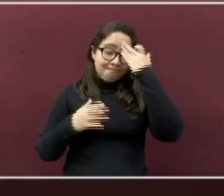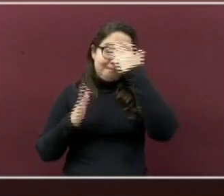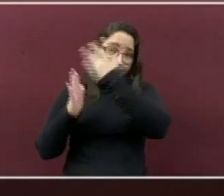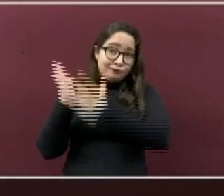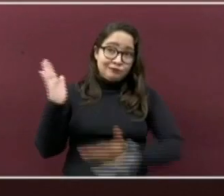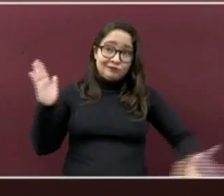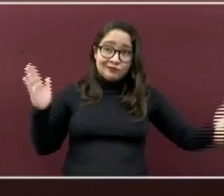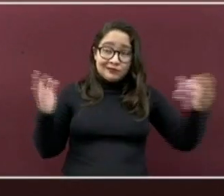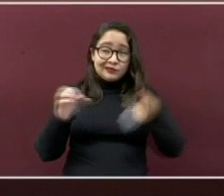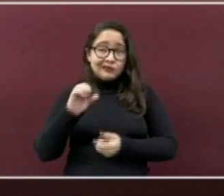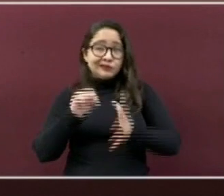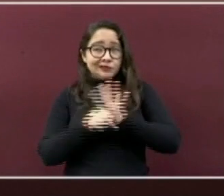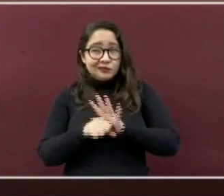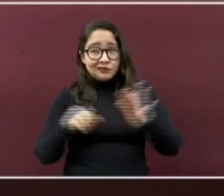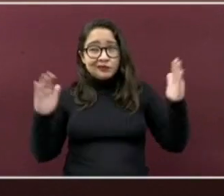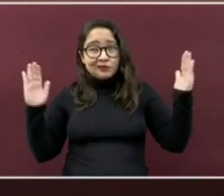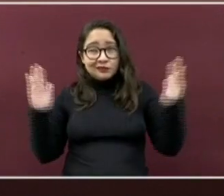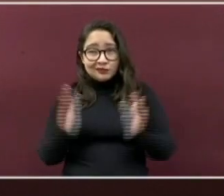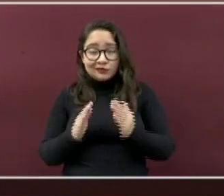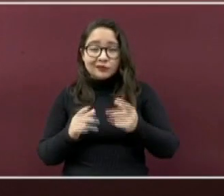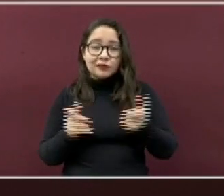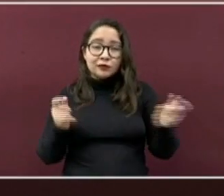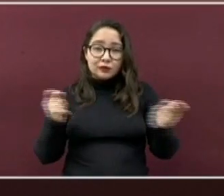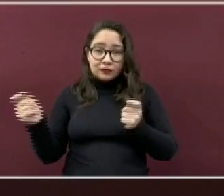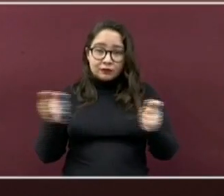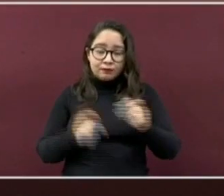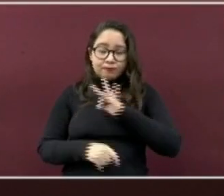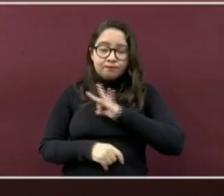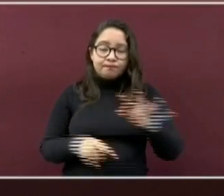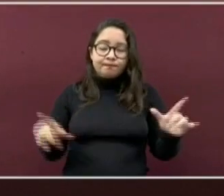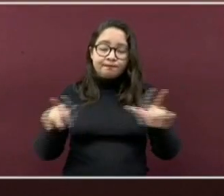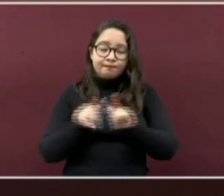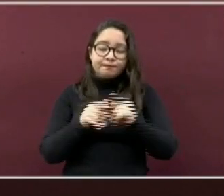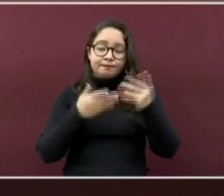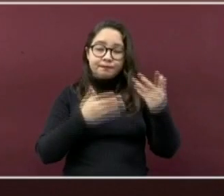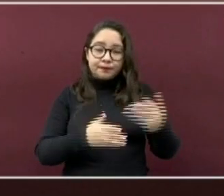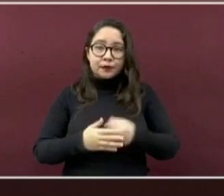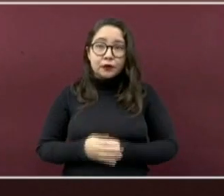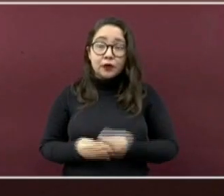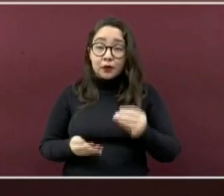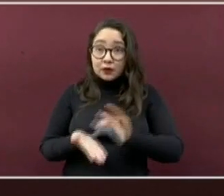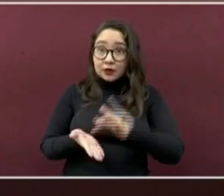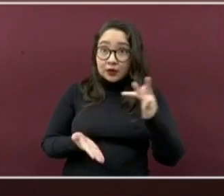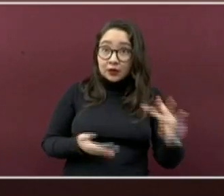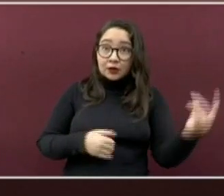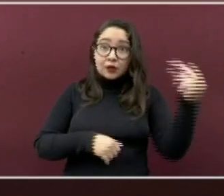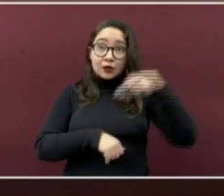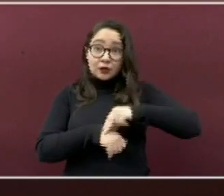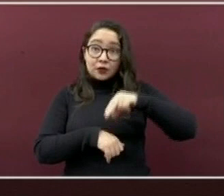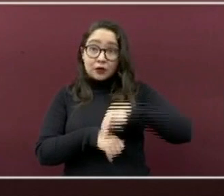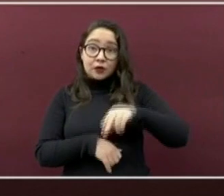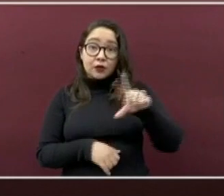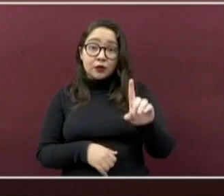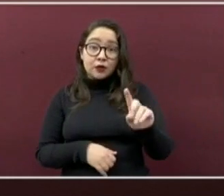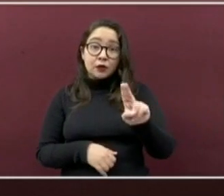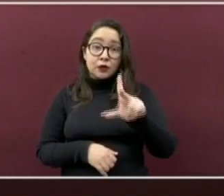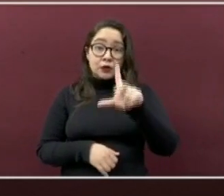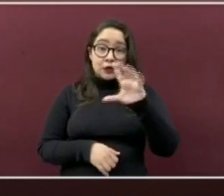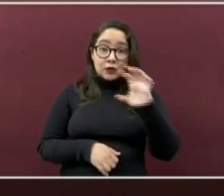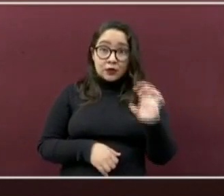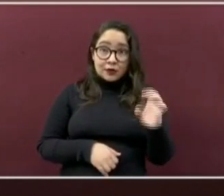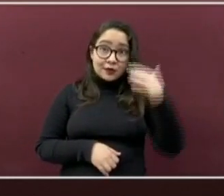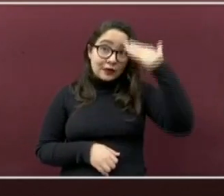que por compartir,